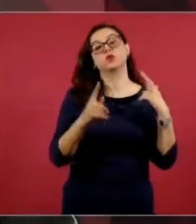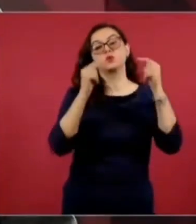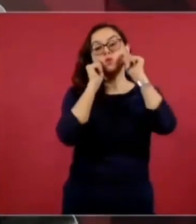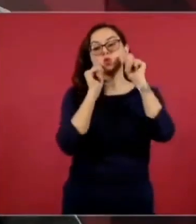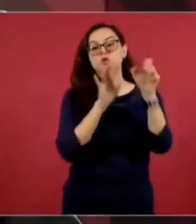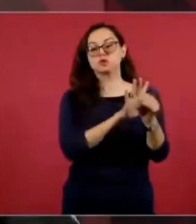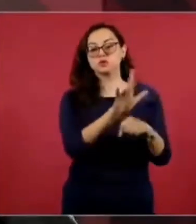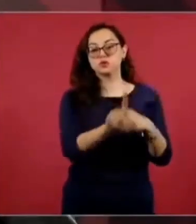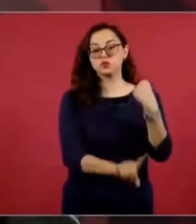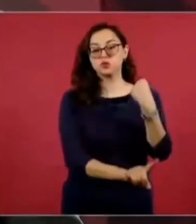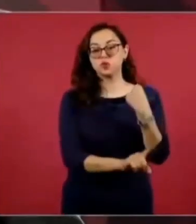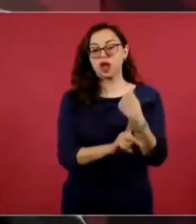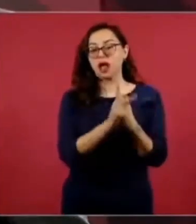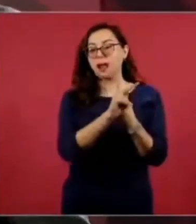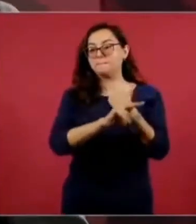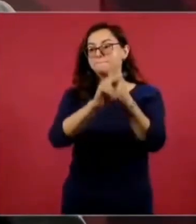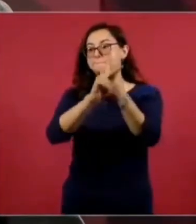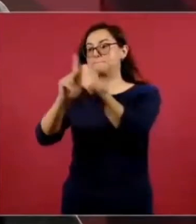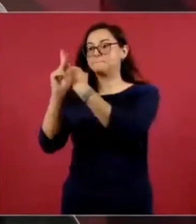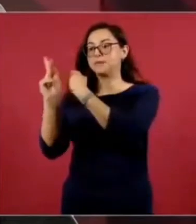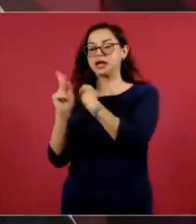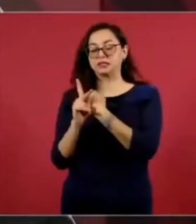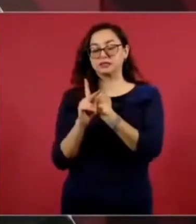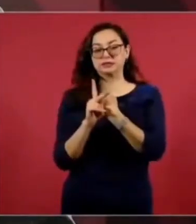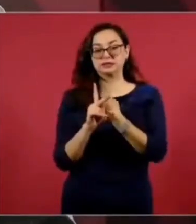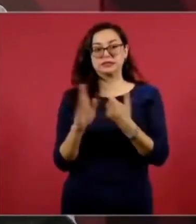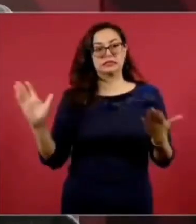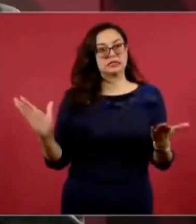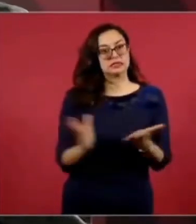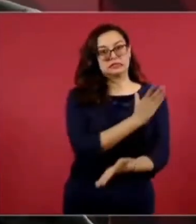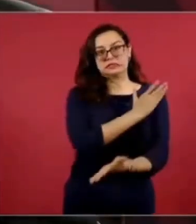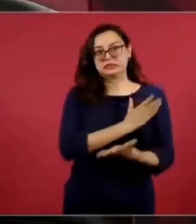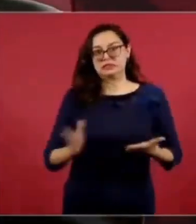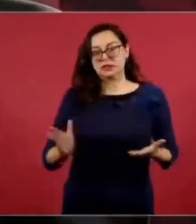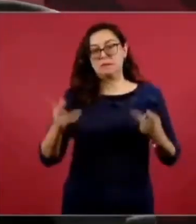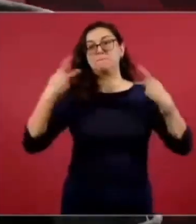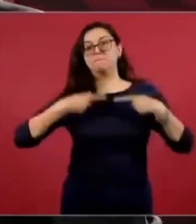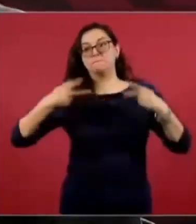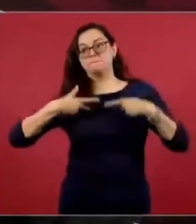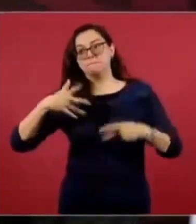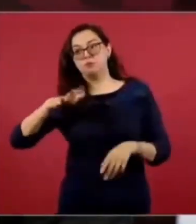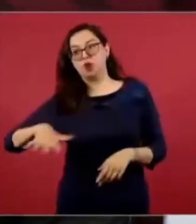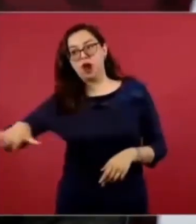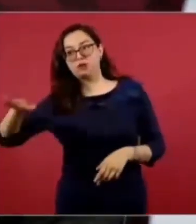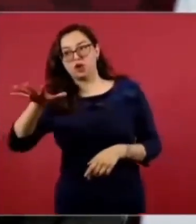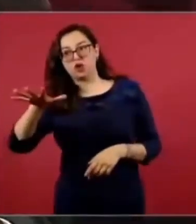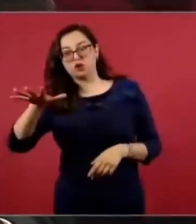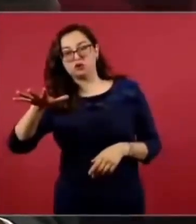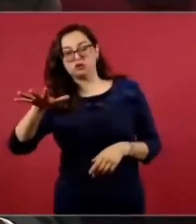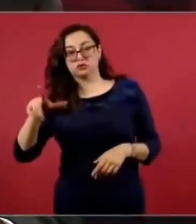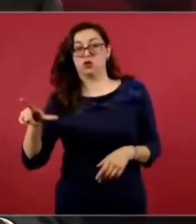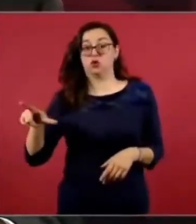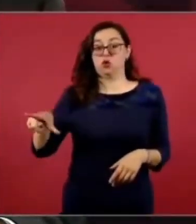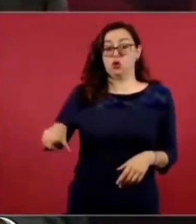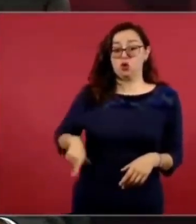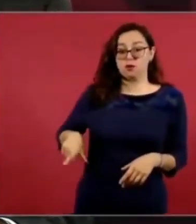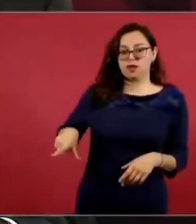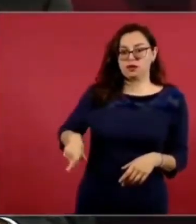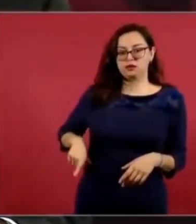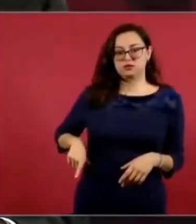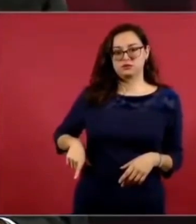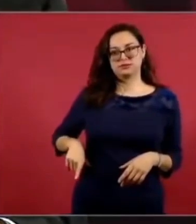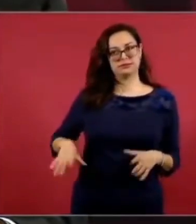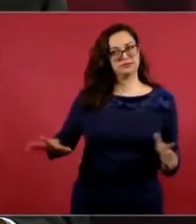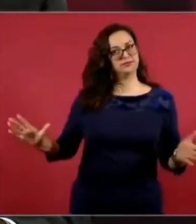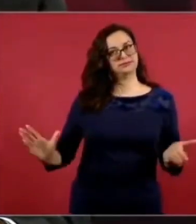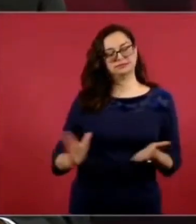Una cosa son los gobiernos y otra cosa son los pueblos. Pero ¿qué pasaba arriba la élite española? ¿Qué hacía